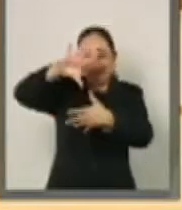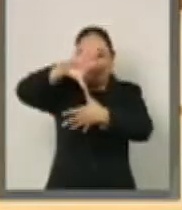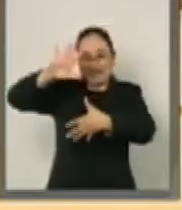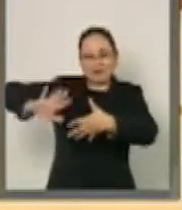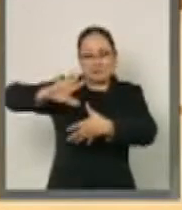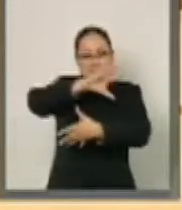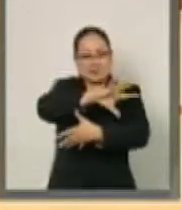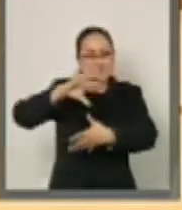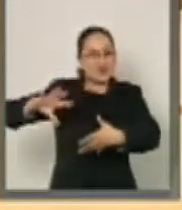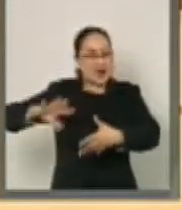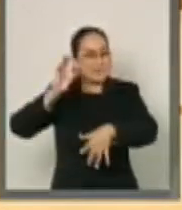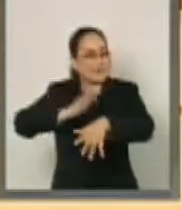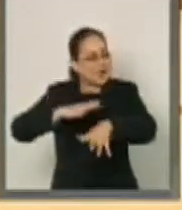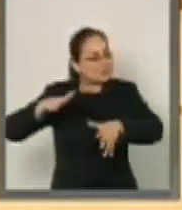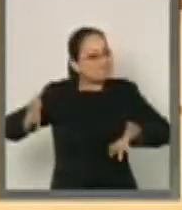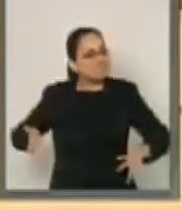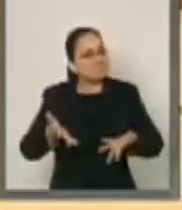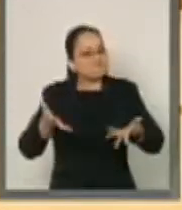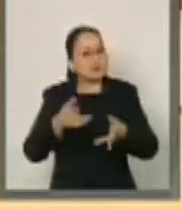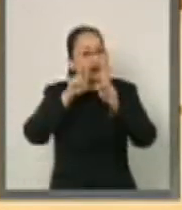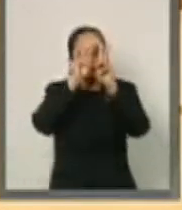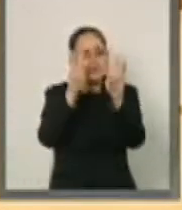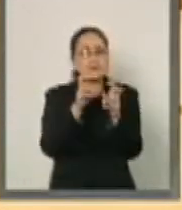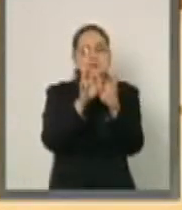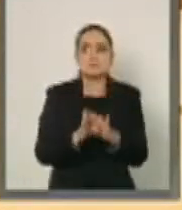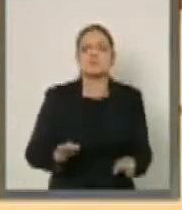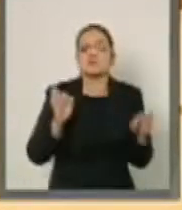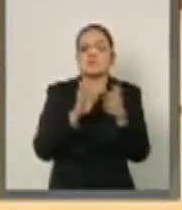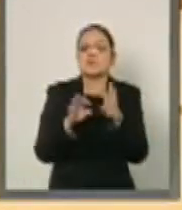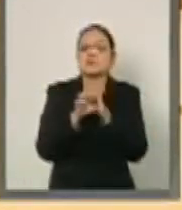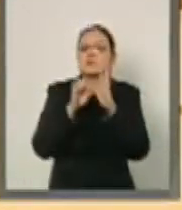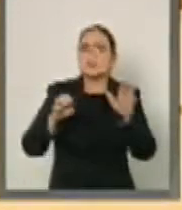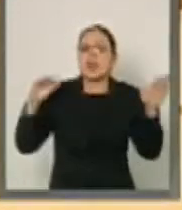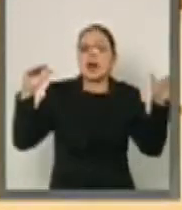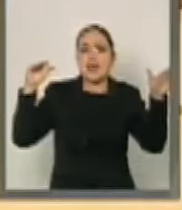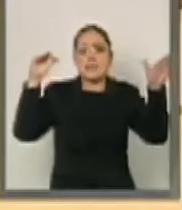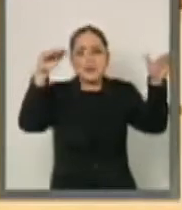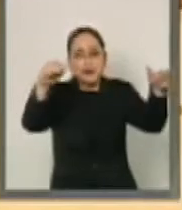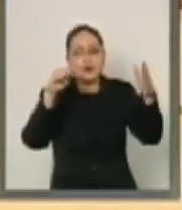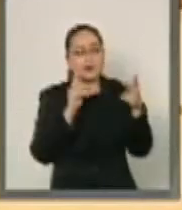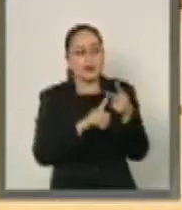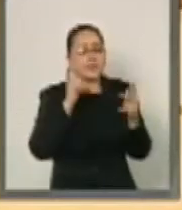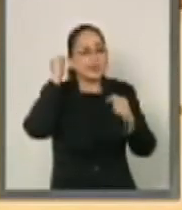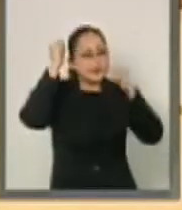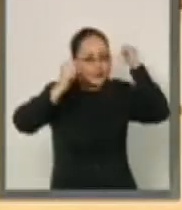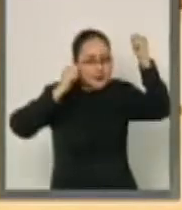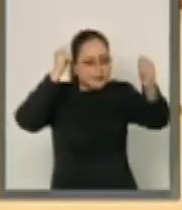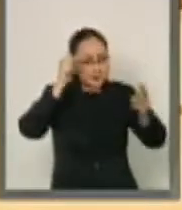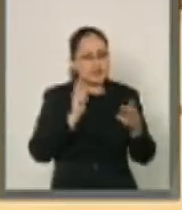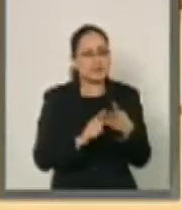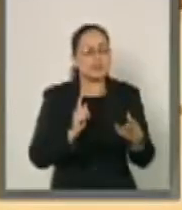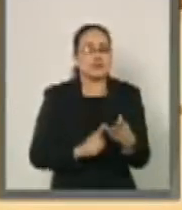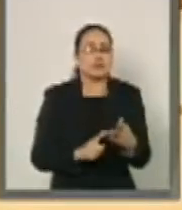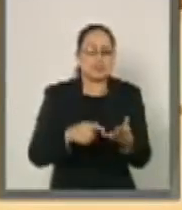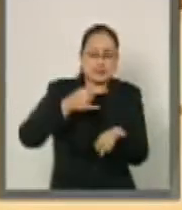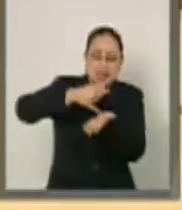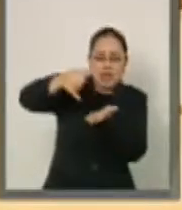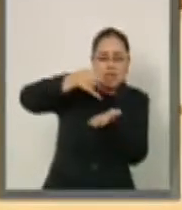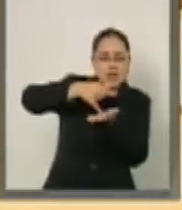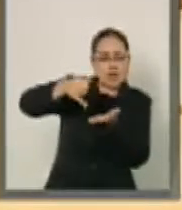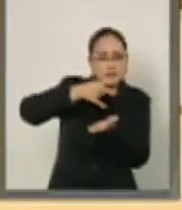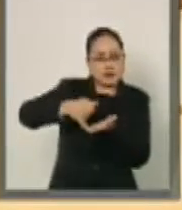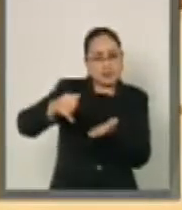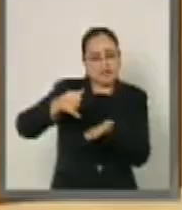impulsar materias tan relevantes como los servicios aéreos, el turismo y la agricultura